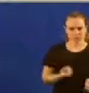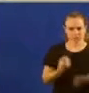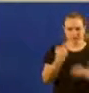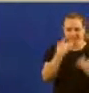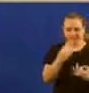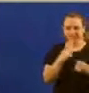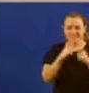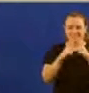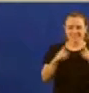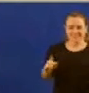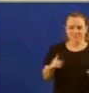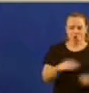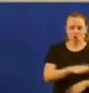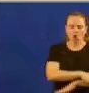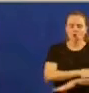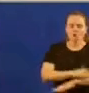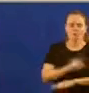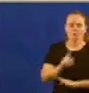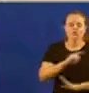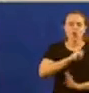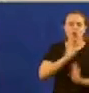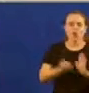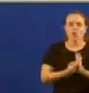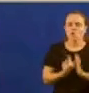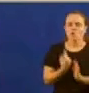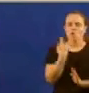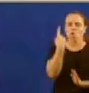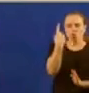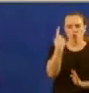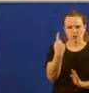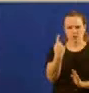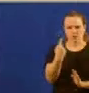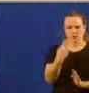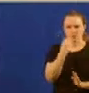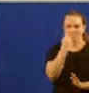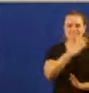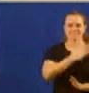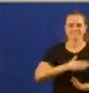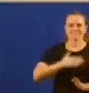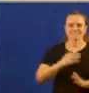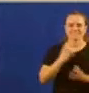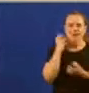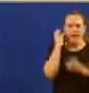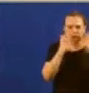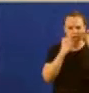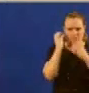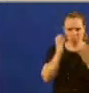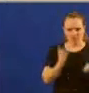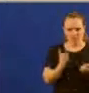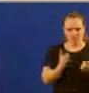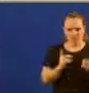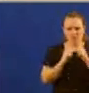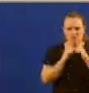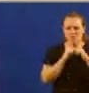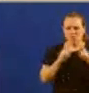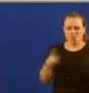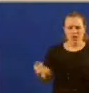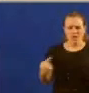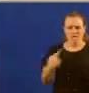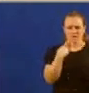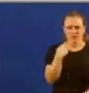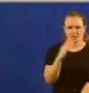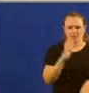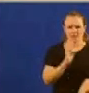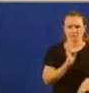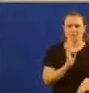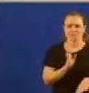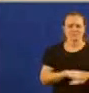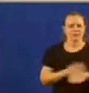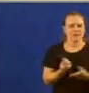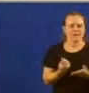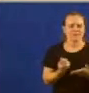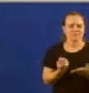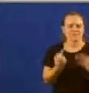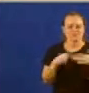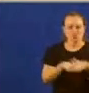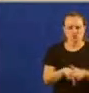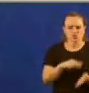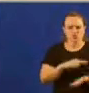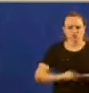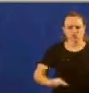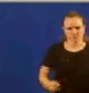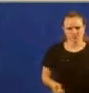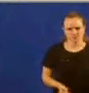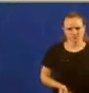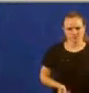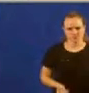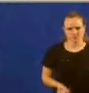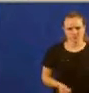aprobou este ano unha lei, a lei de benestar animal. Foi un ano perdido para avanzar na modernización inclusiva de Galicia. E